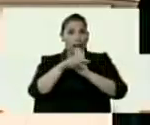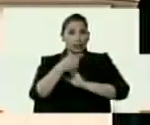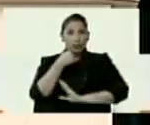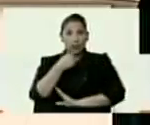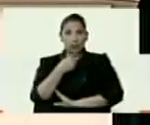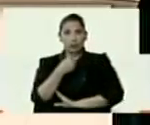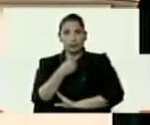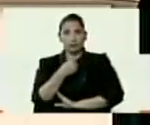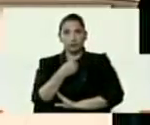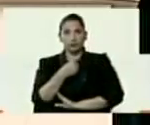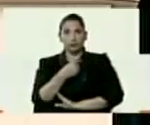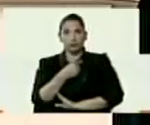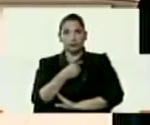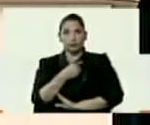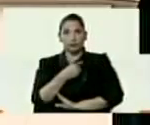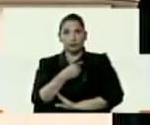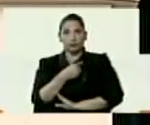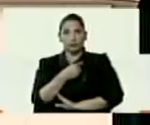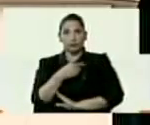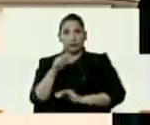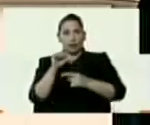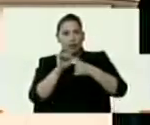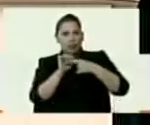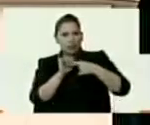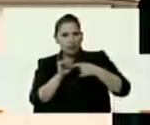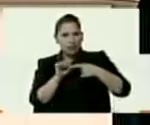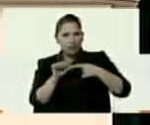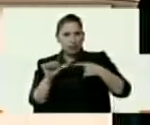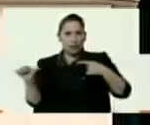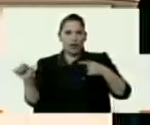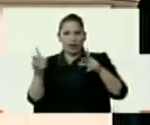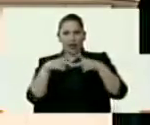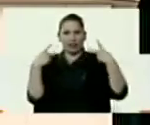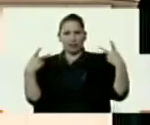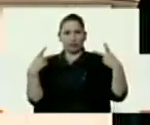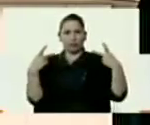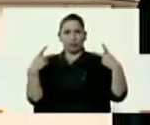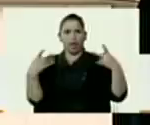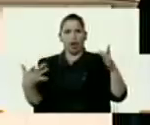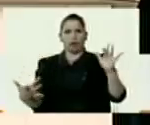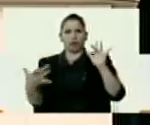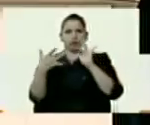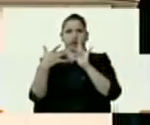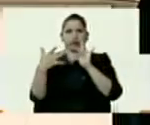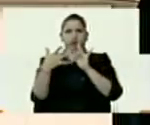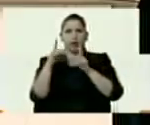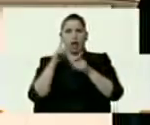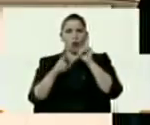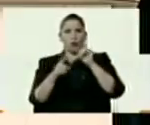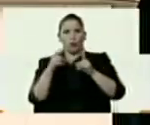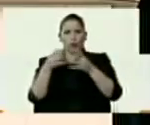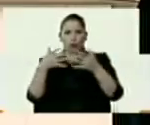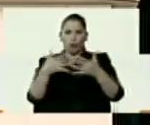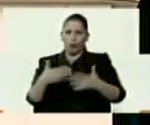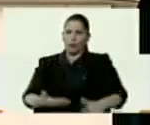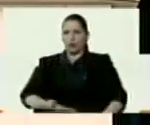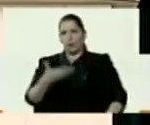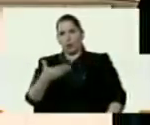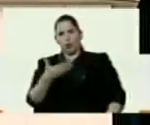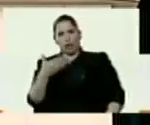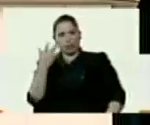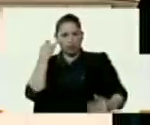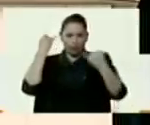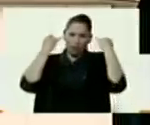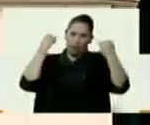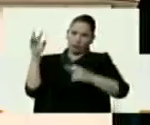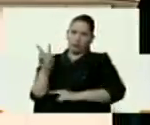que la revista Semana tuvo acceso a unos documentos muy importantes de inteligencia